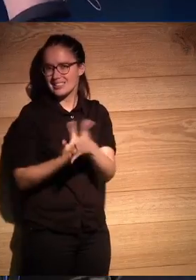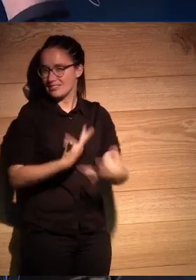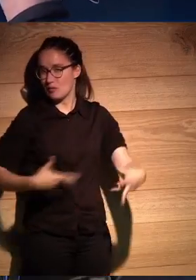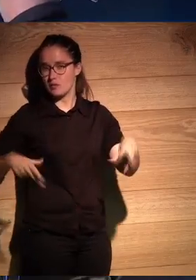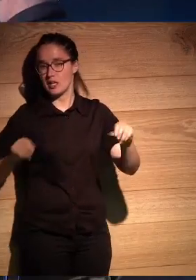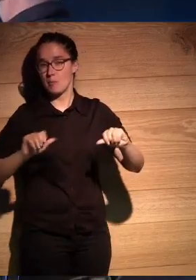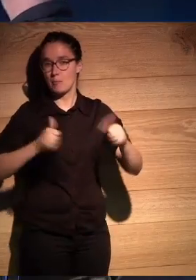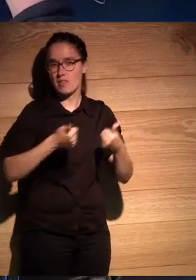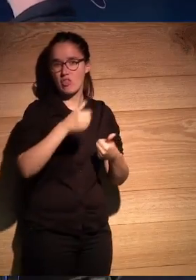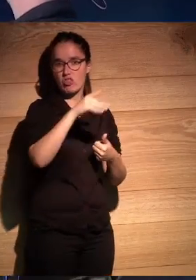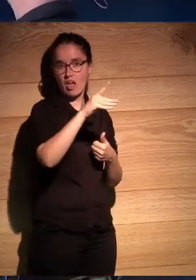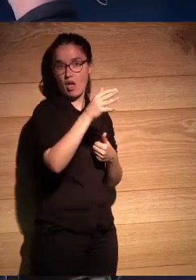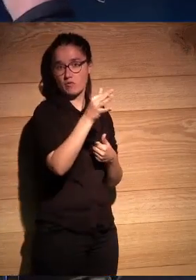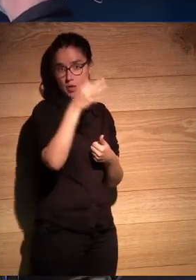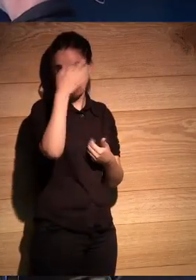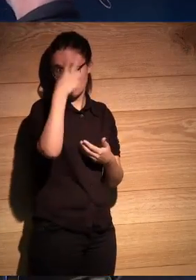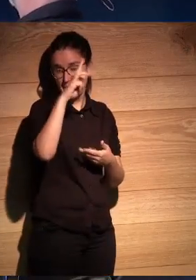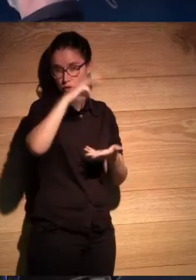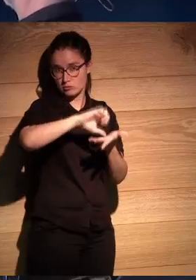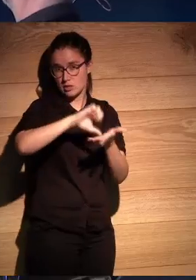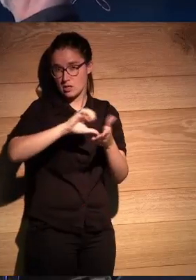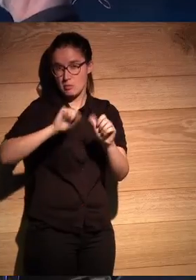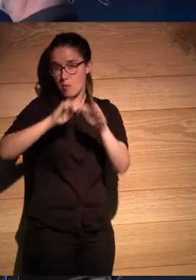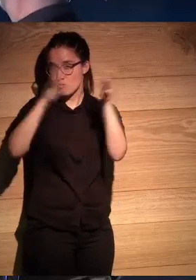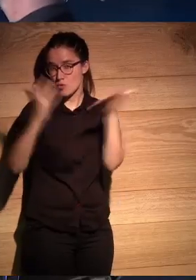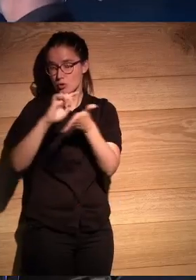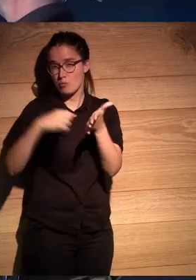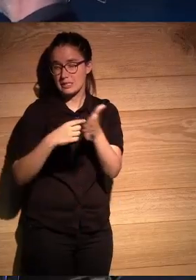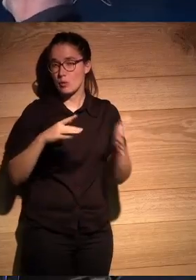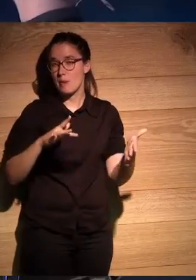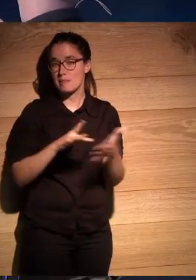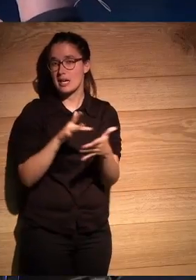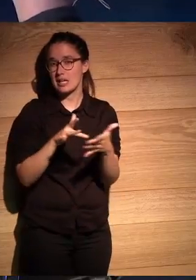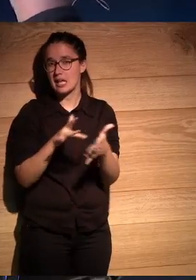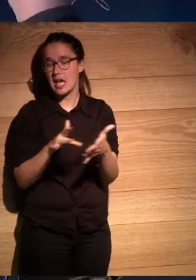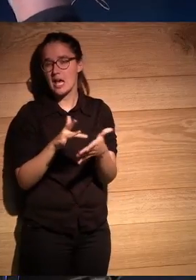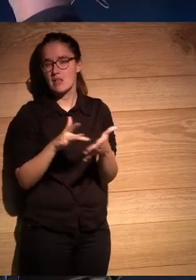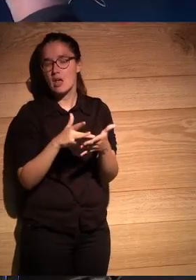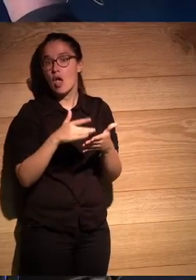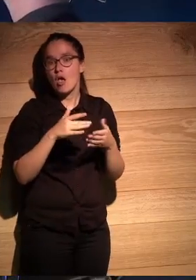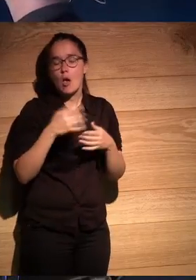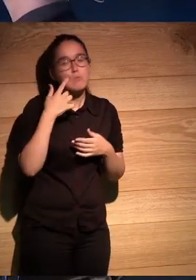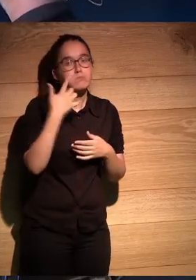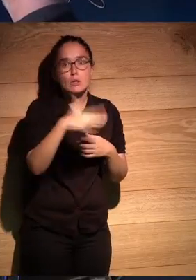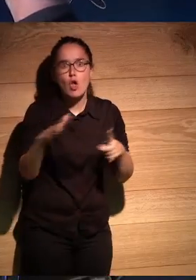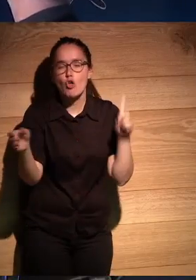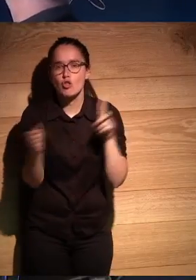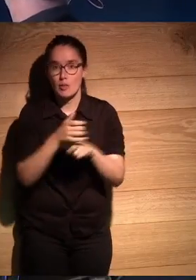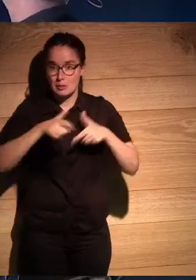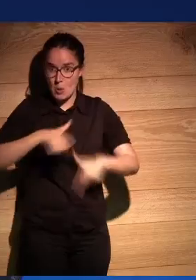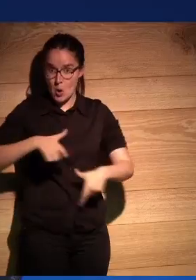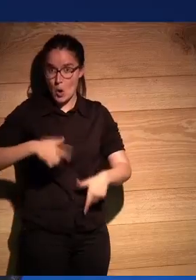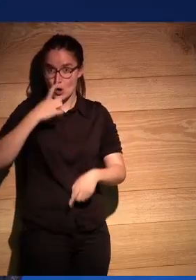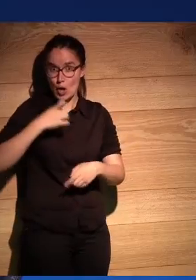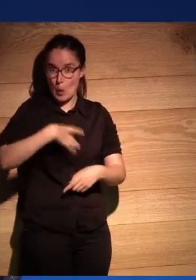novela que empieza en el DF luego cubre el mundo entero es muy abigarrada no es casi una página de estas de donde está Wally ¿no? de que millones de